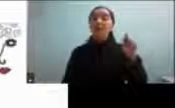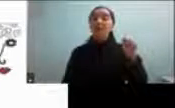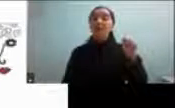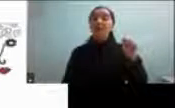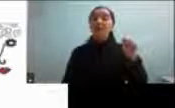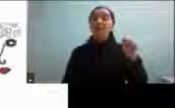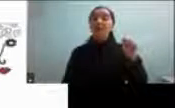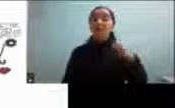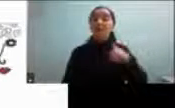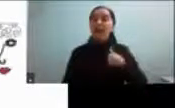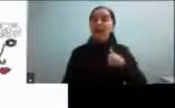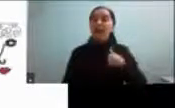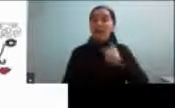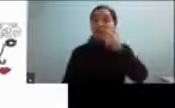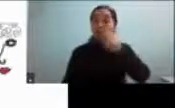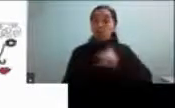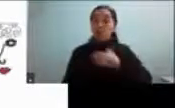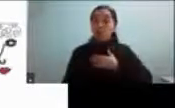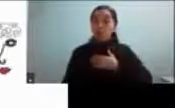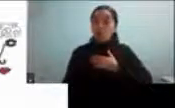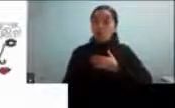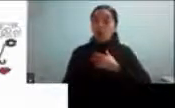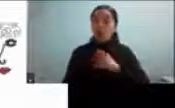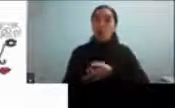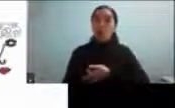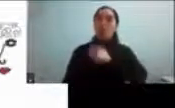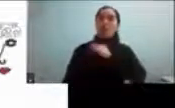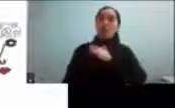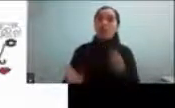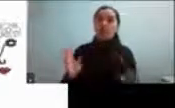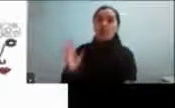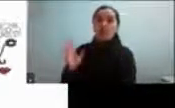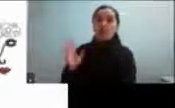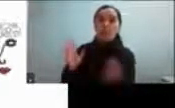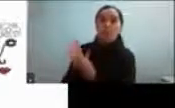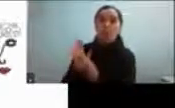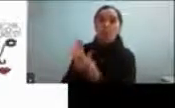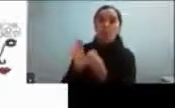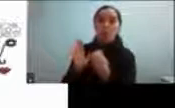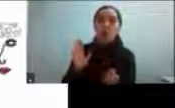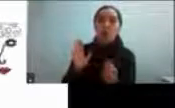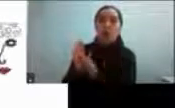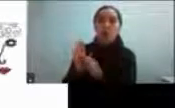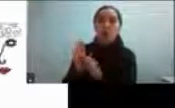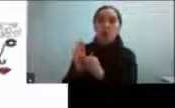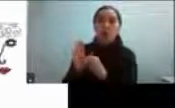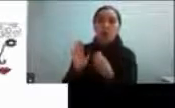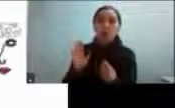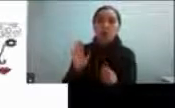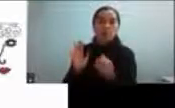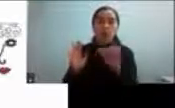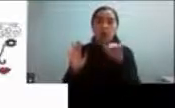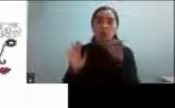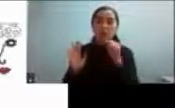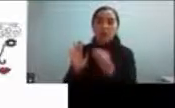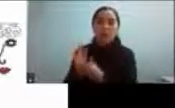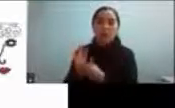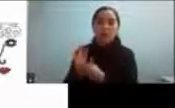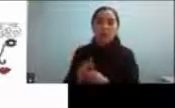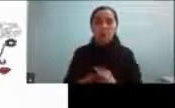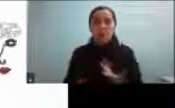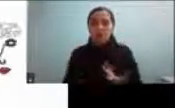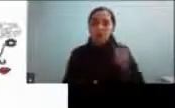etiqueta patologizante finalmente sobre esta persona persona con autismo y si yo pienso el autismo es de una